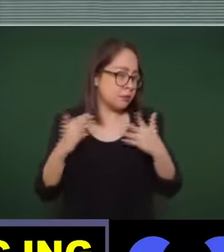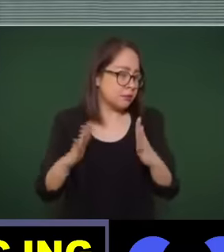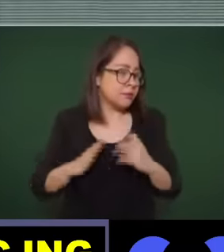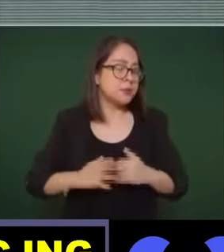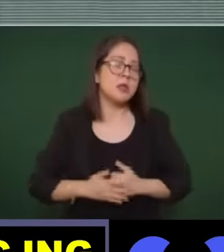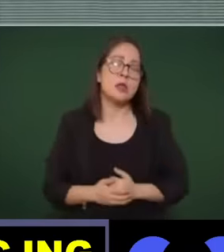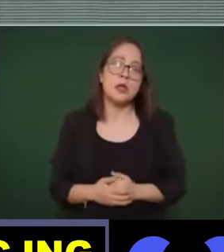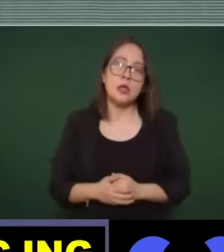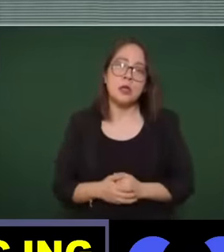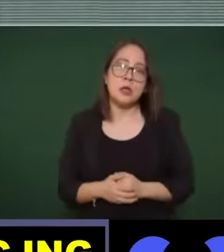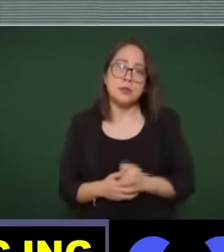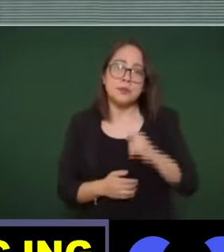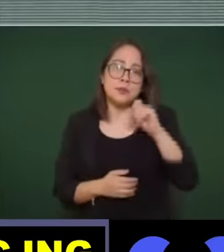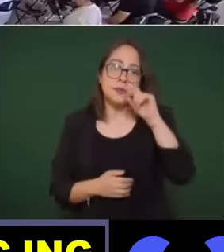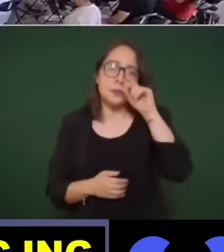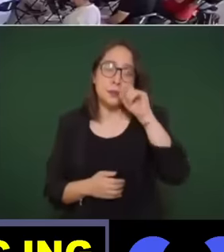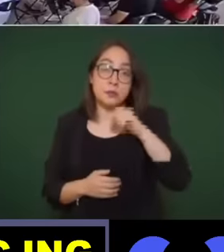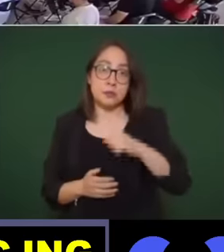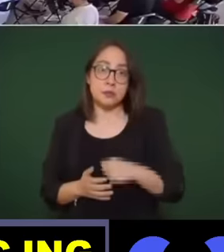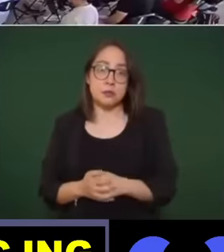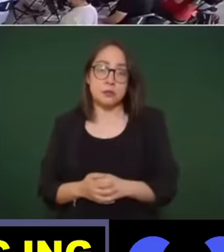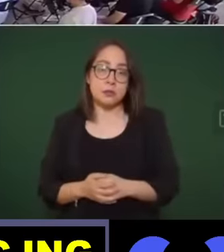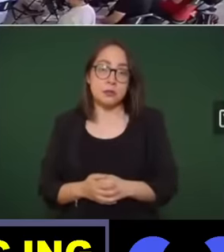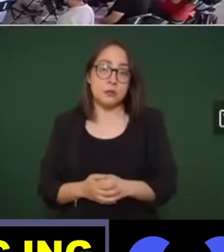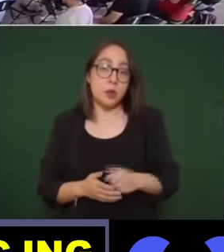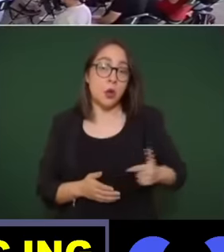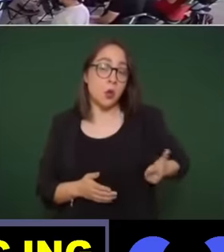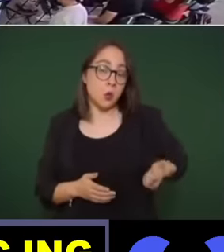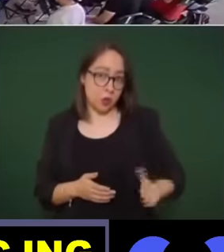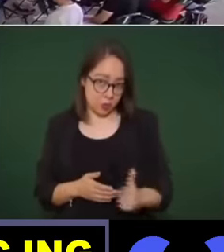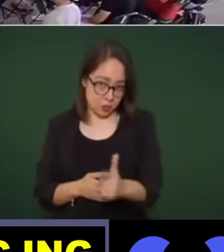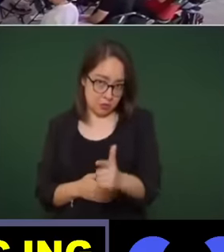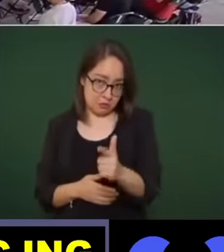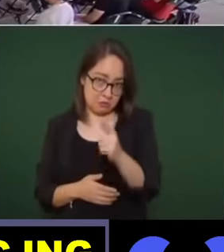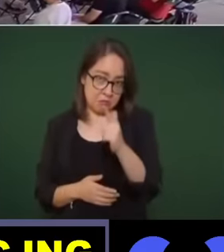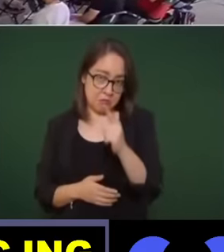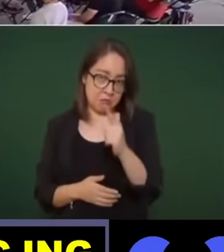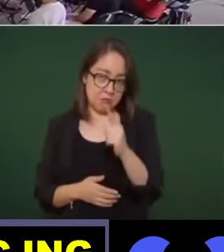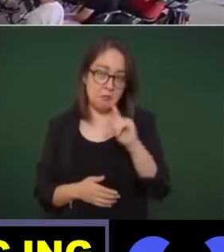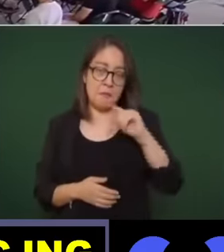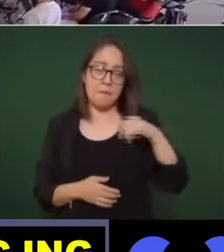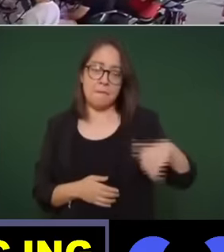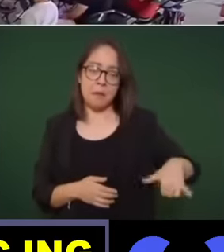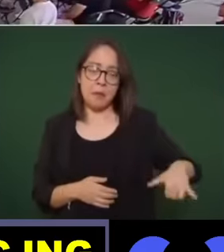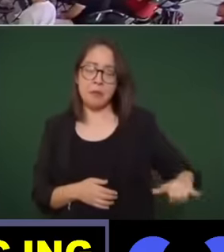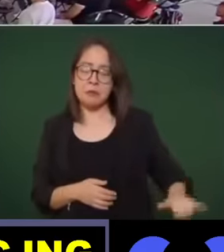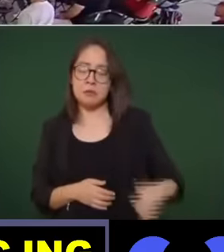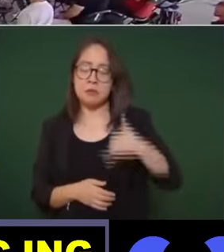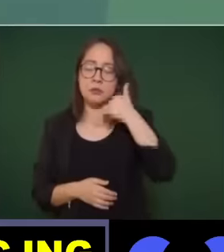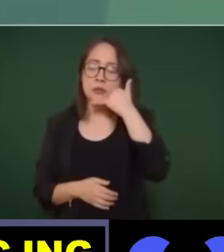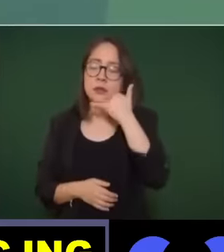y en Guanajuato y me habló el secretario de la defensa